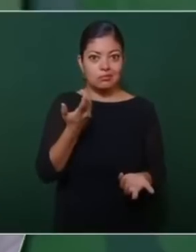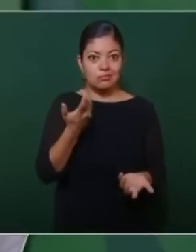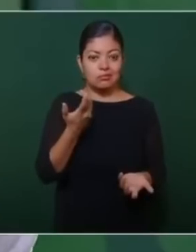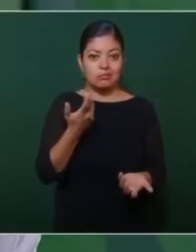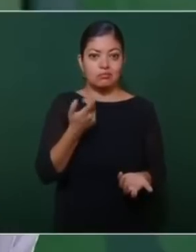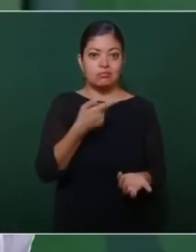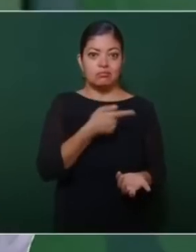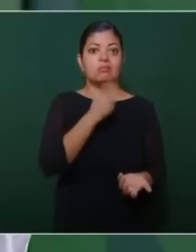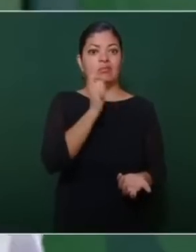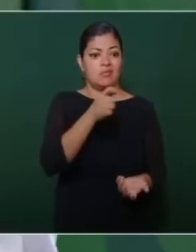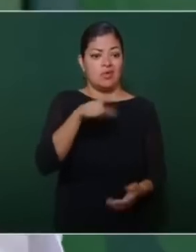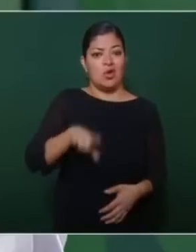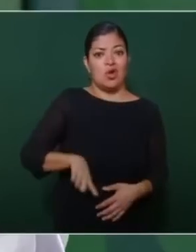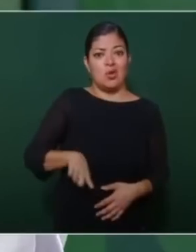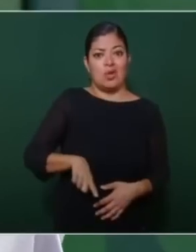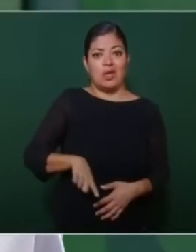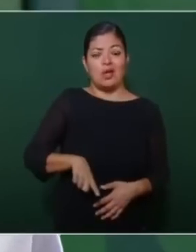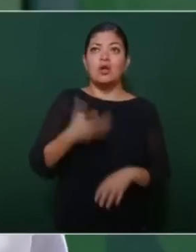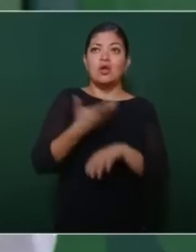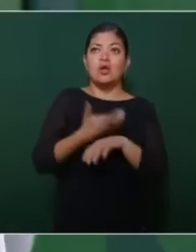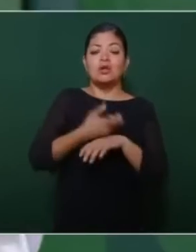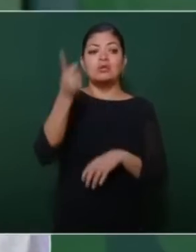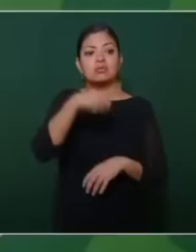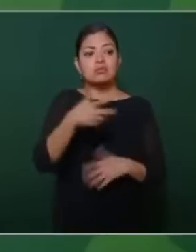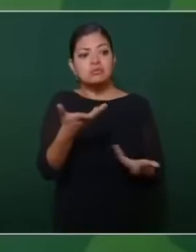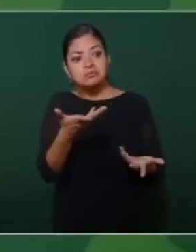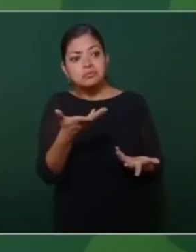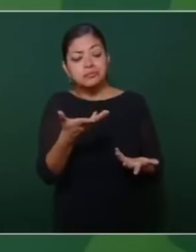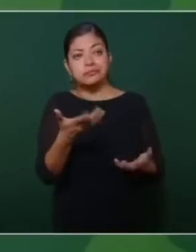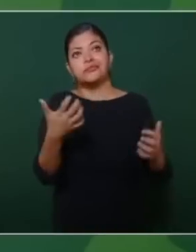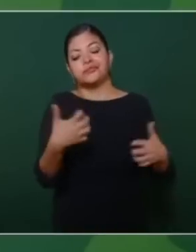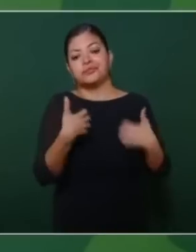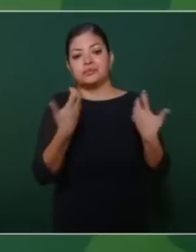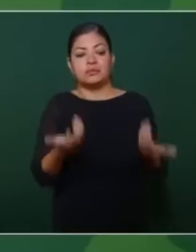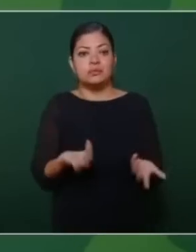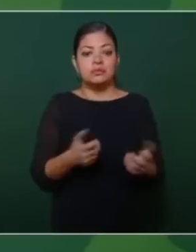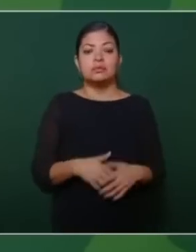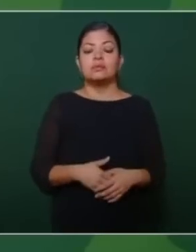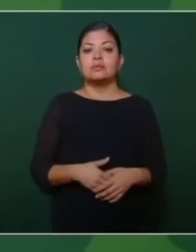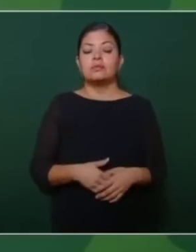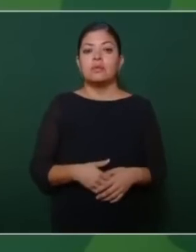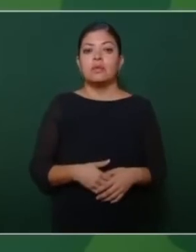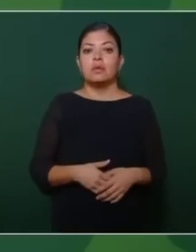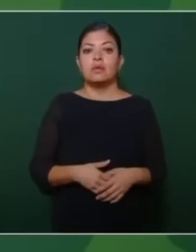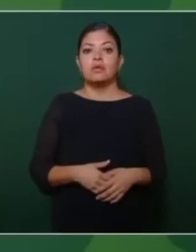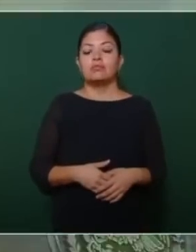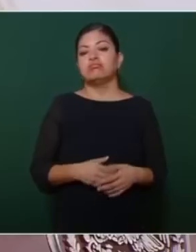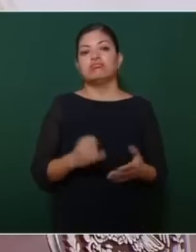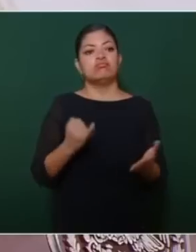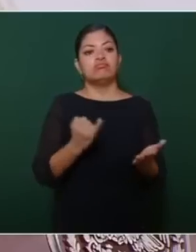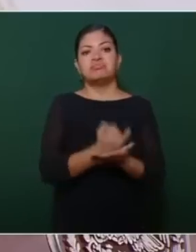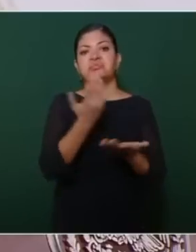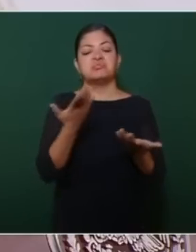del gobierno de Estados Unidos y se levantó la mesa.